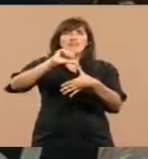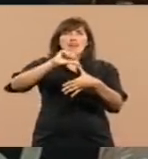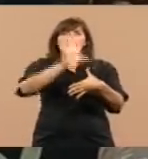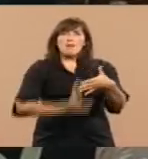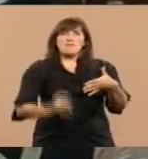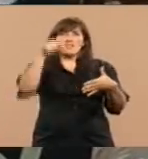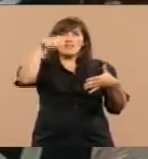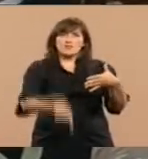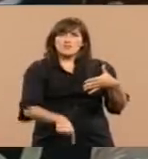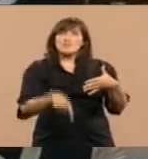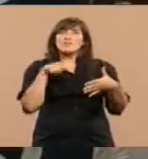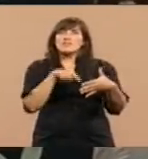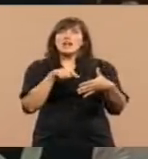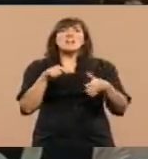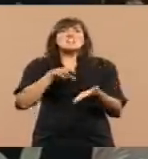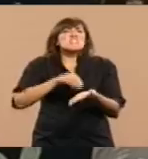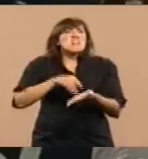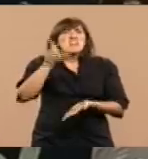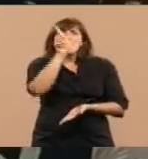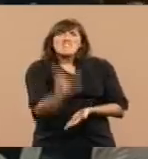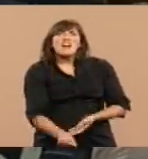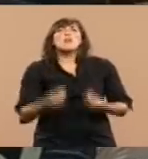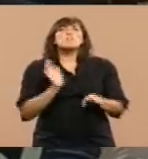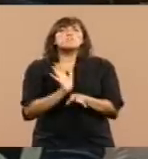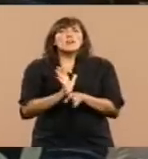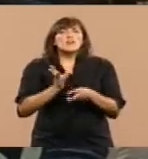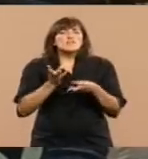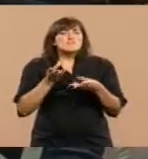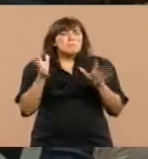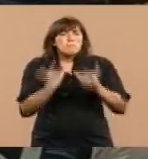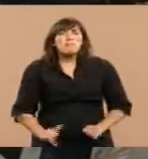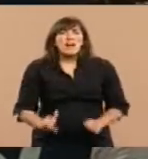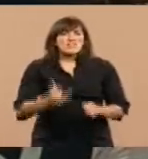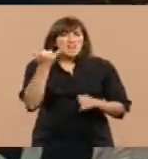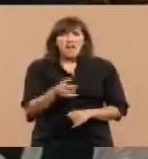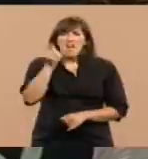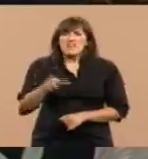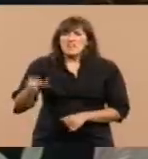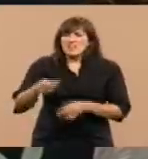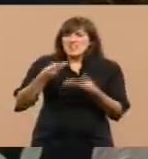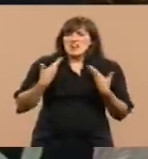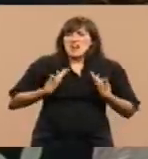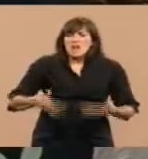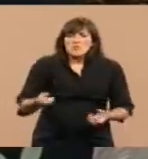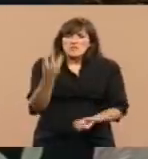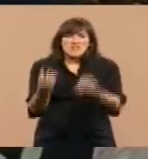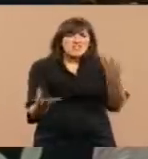del Sur, tierra de paz, tierra de recursos naturales, tierra de recursos humanos, que va a requerir